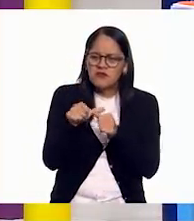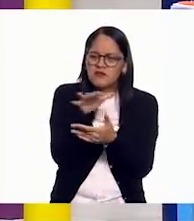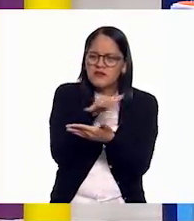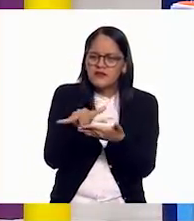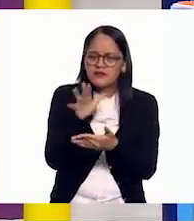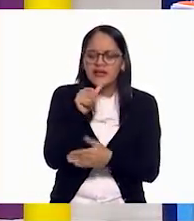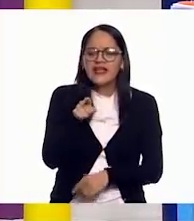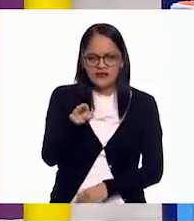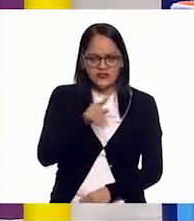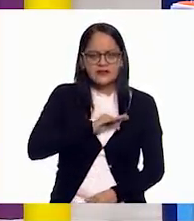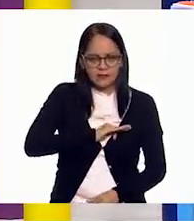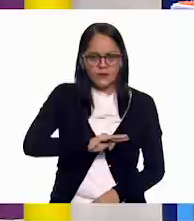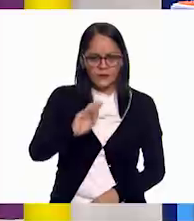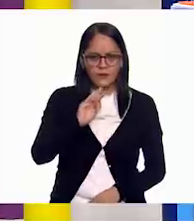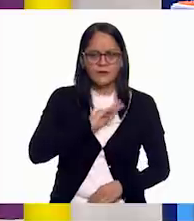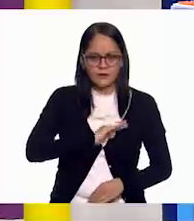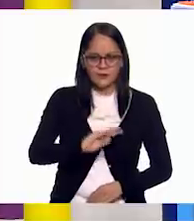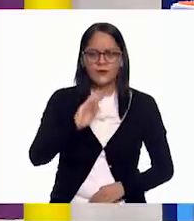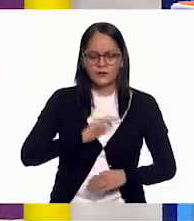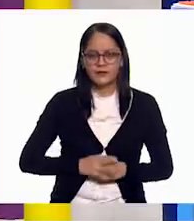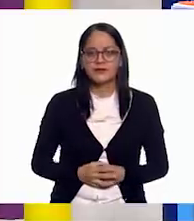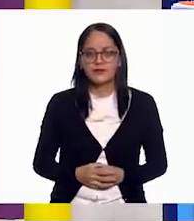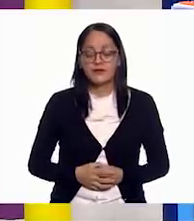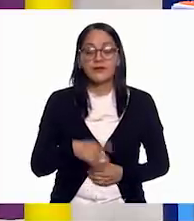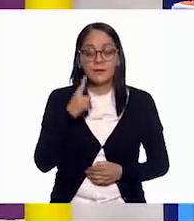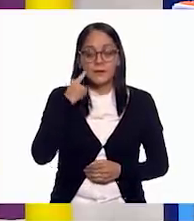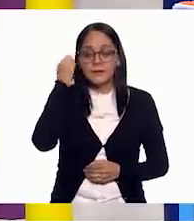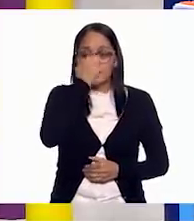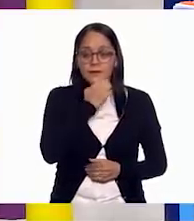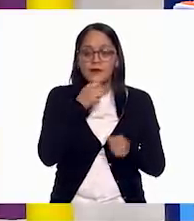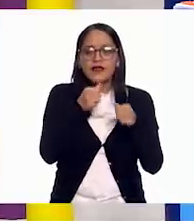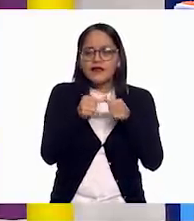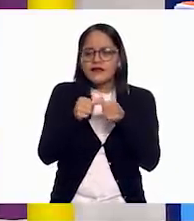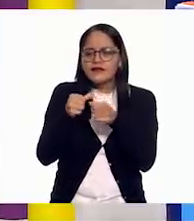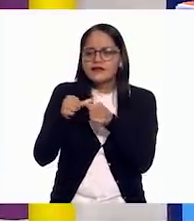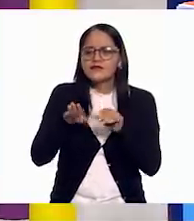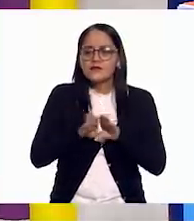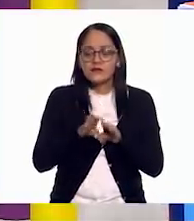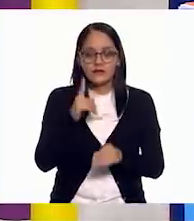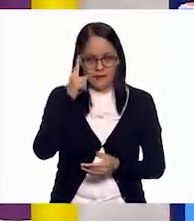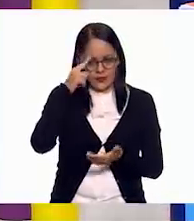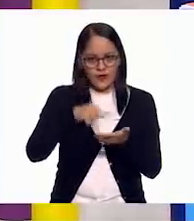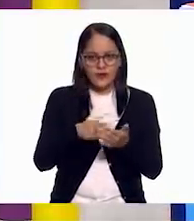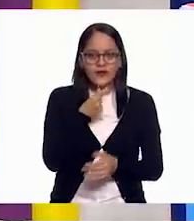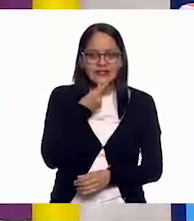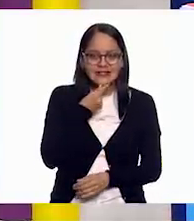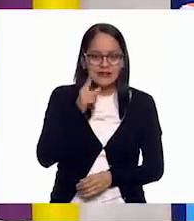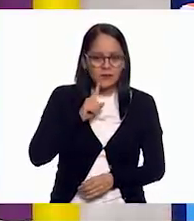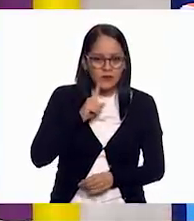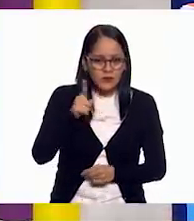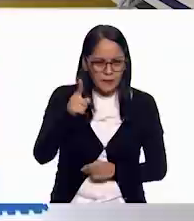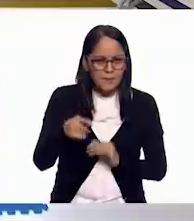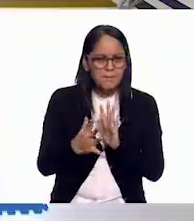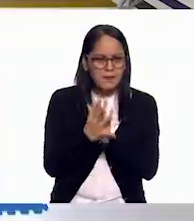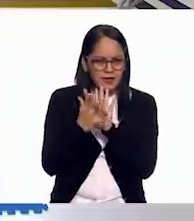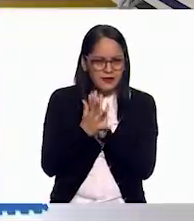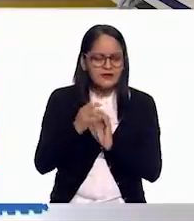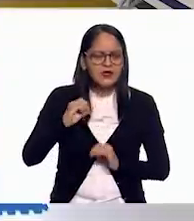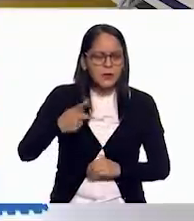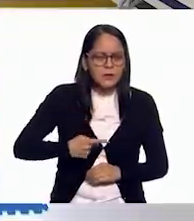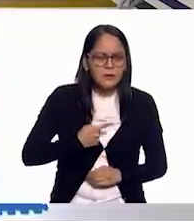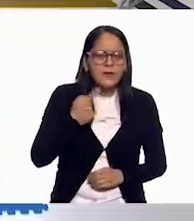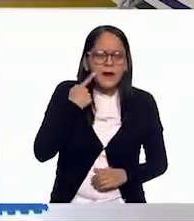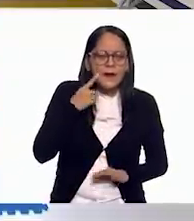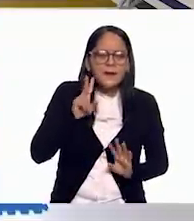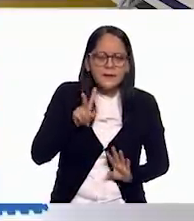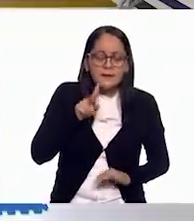a estar atentos y observando qué letras son. Y creo que hay una participación de una niña, o a mejor tienen una pregunta, o a ver.